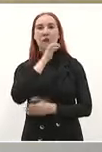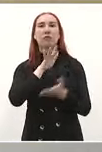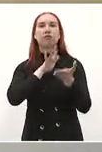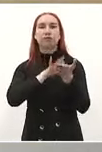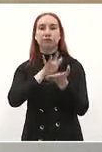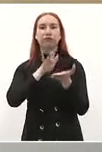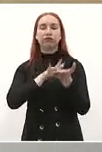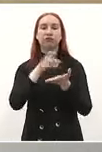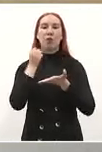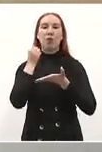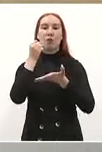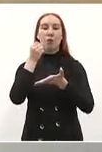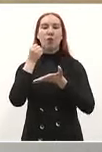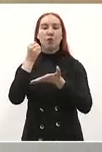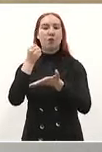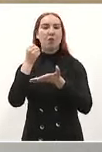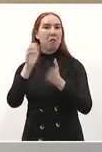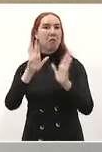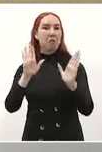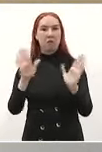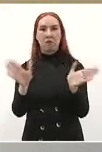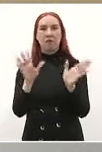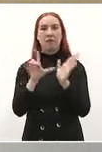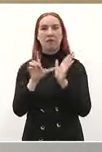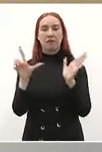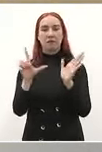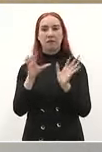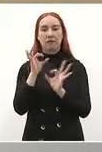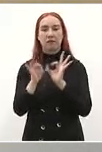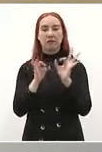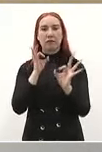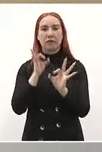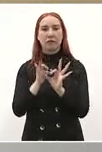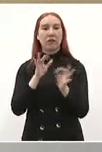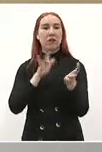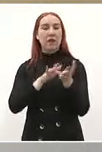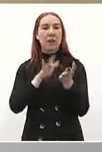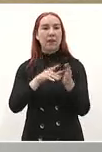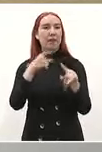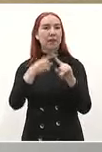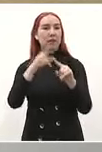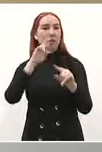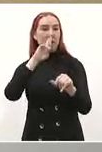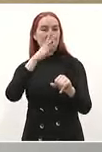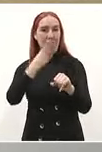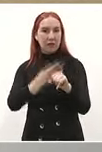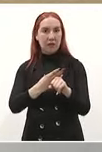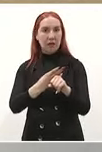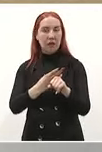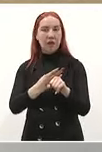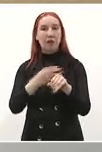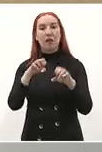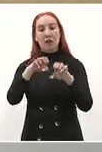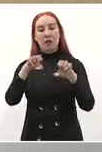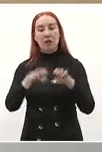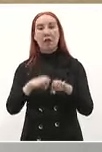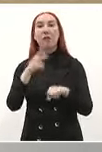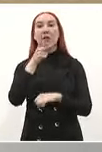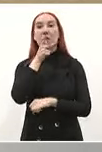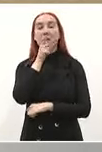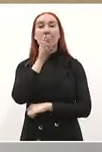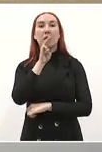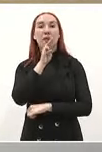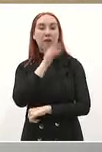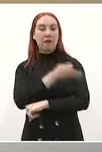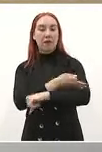este presupuesto se le entrega a las sociedades de madres de padres de familia para que en la asamblea